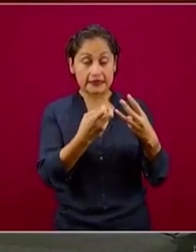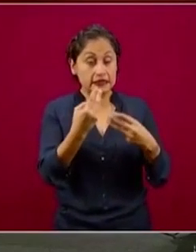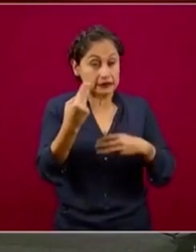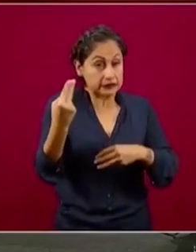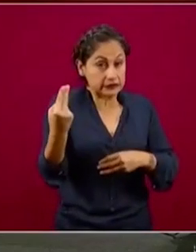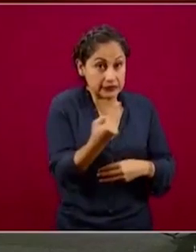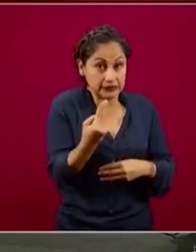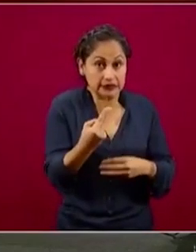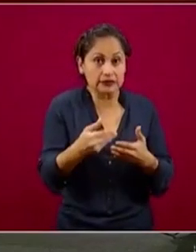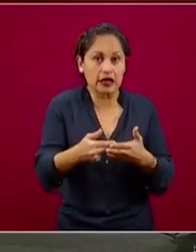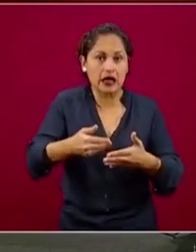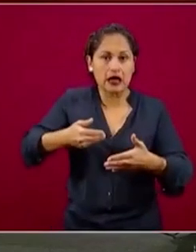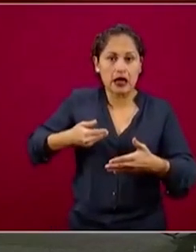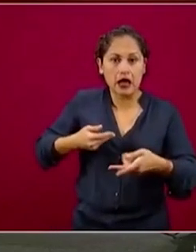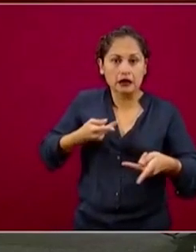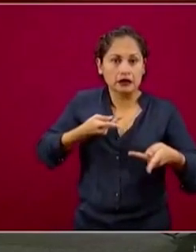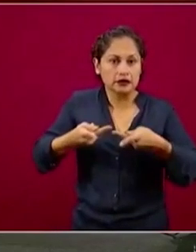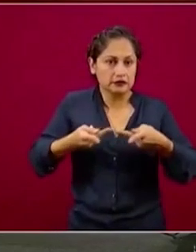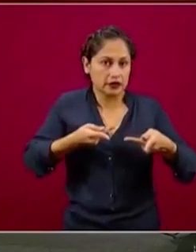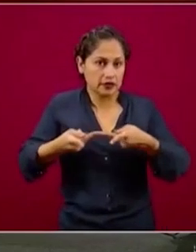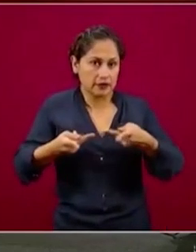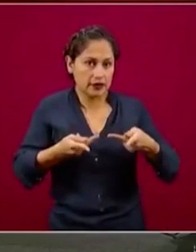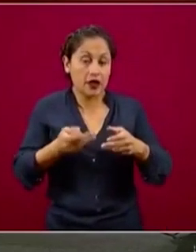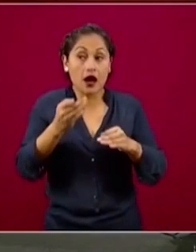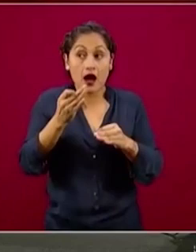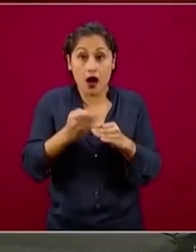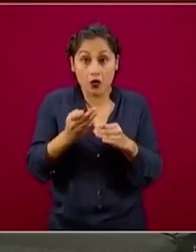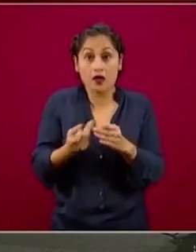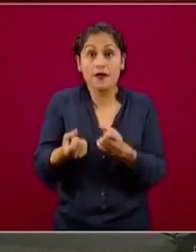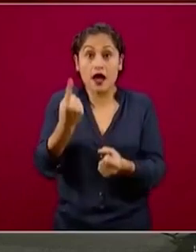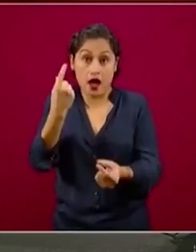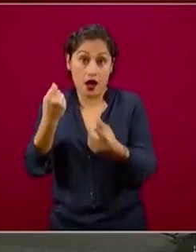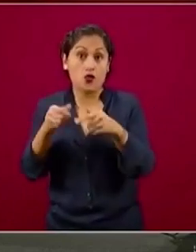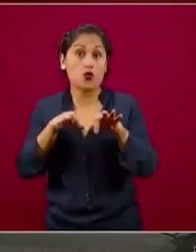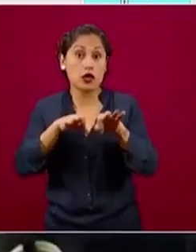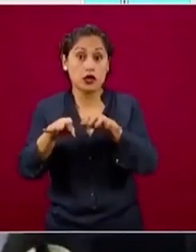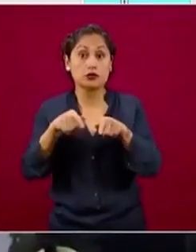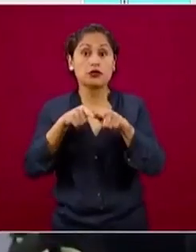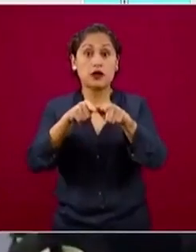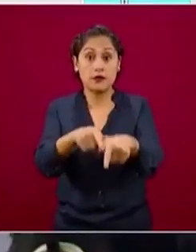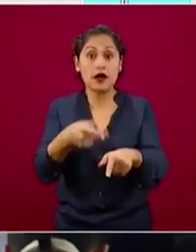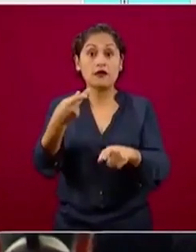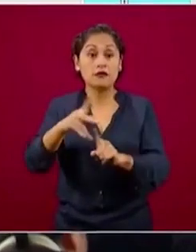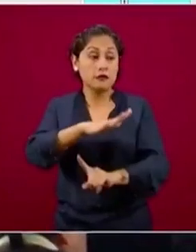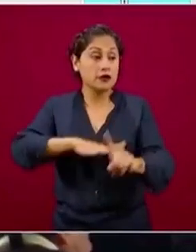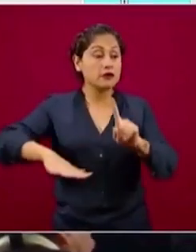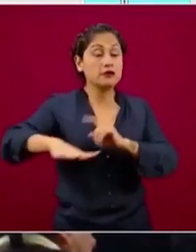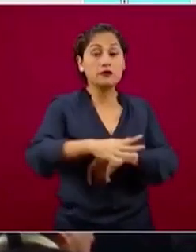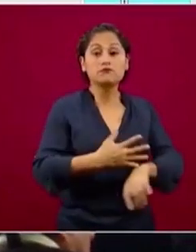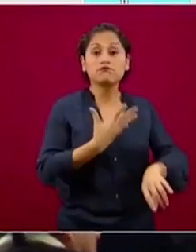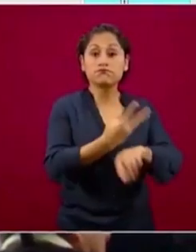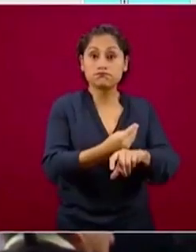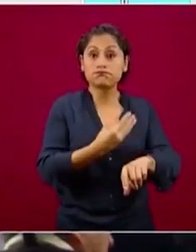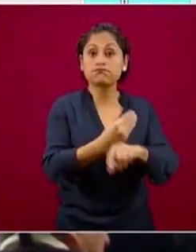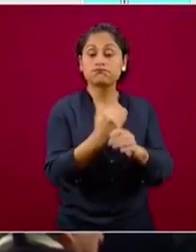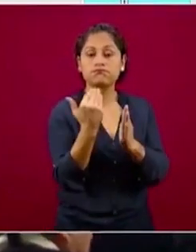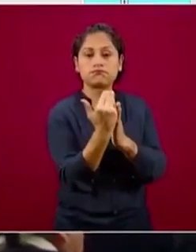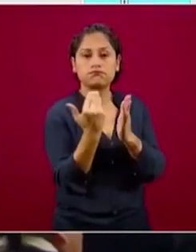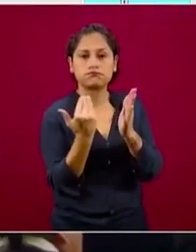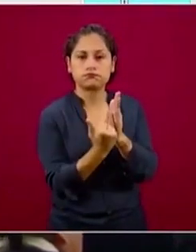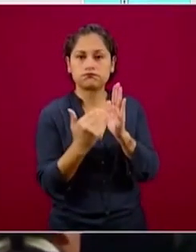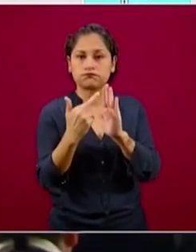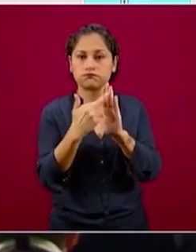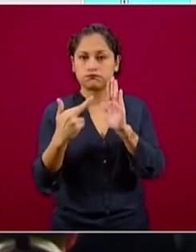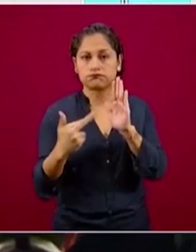prepararse para esa situación, las que han estado operando y son esenciales están operando en condiciones de las medidas de la jornada de sana